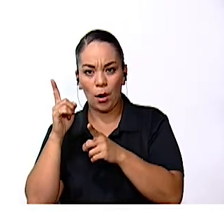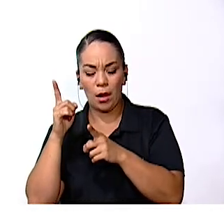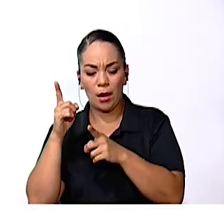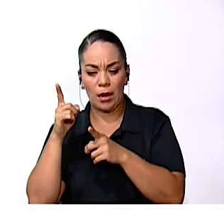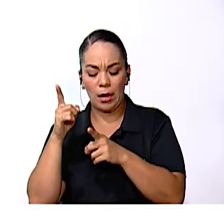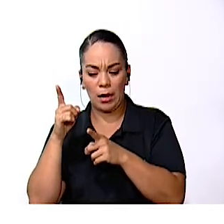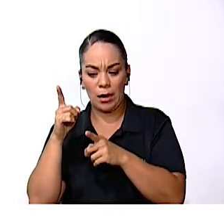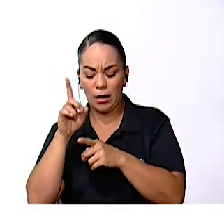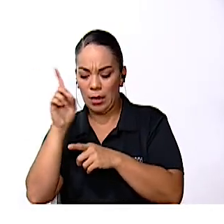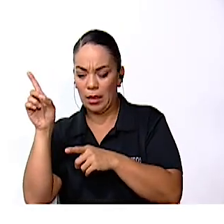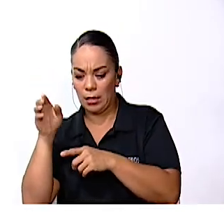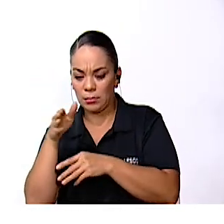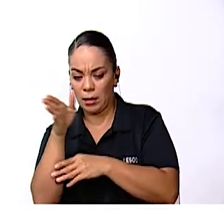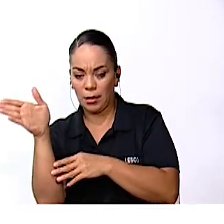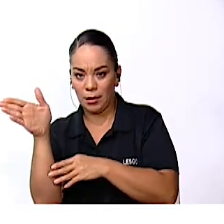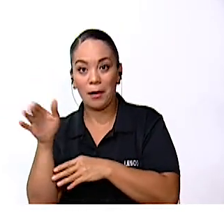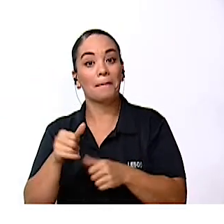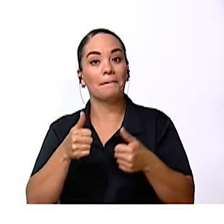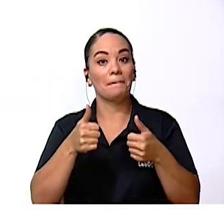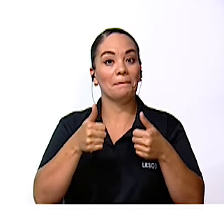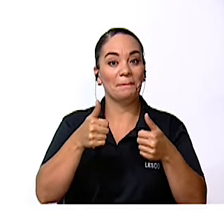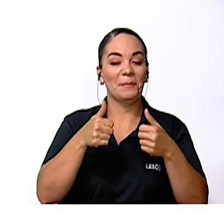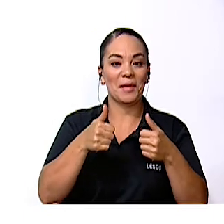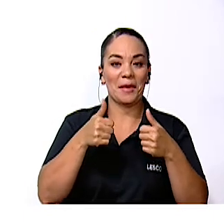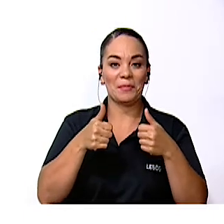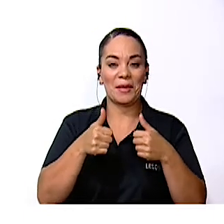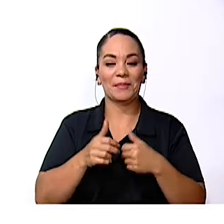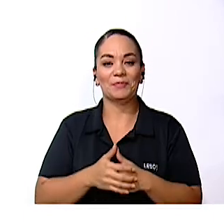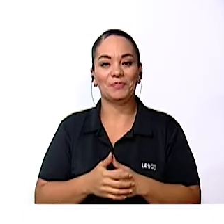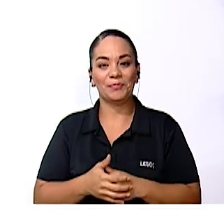derecha Bien Muy bien